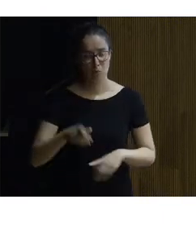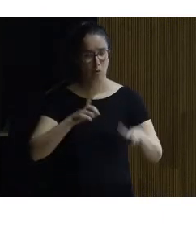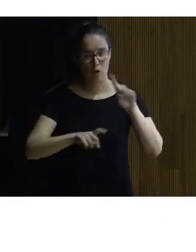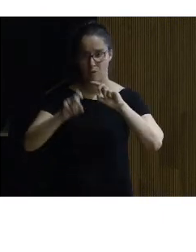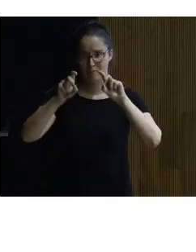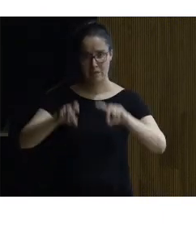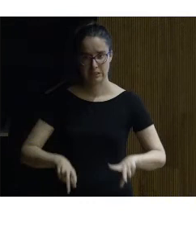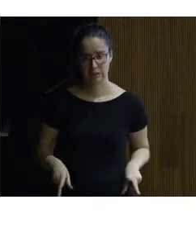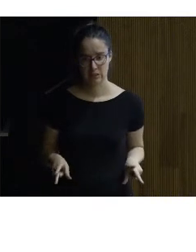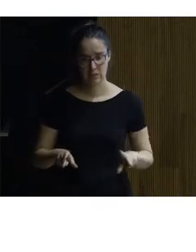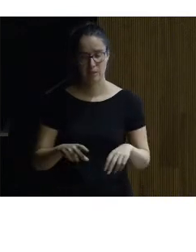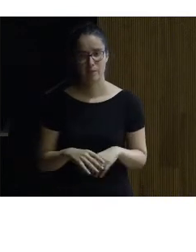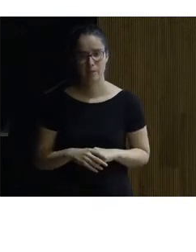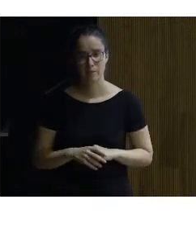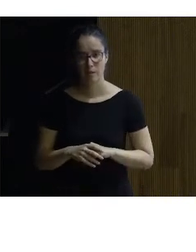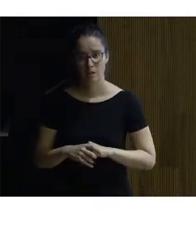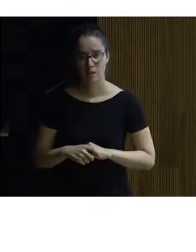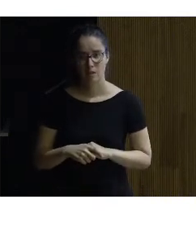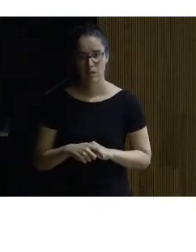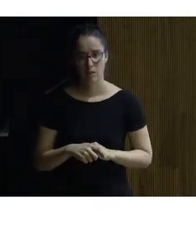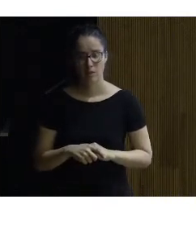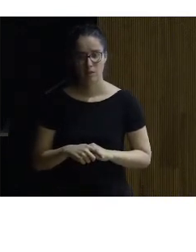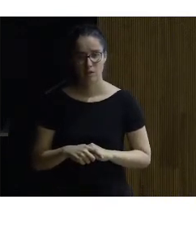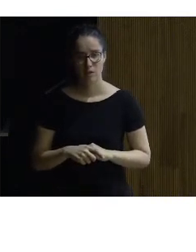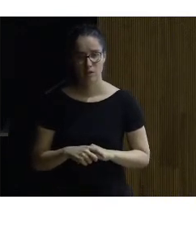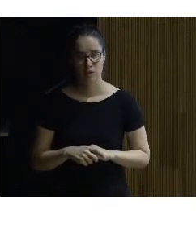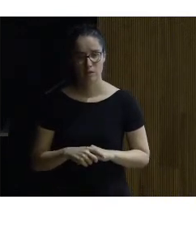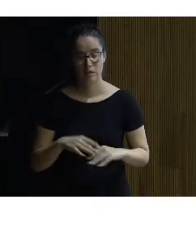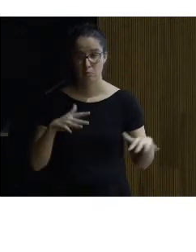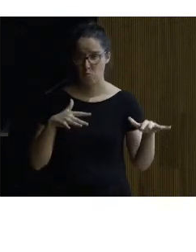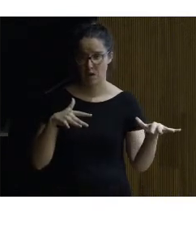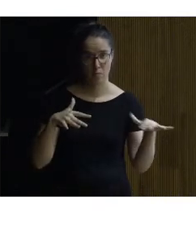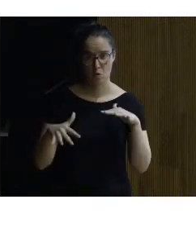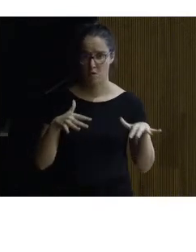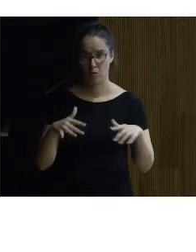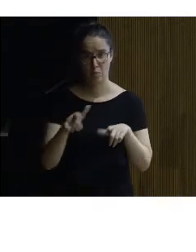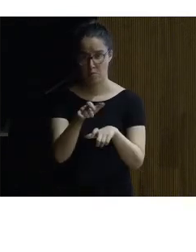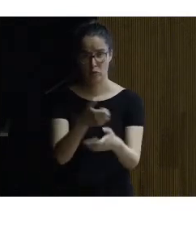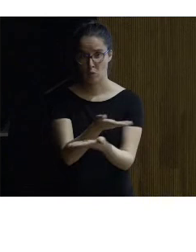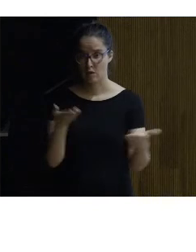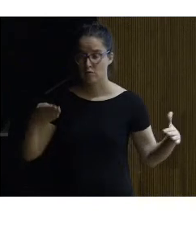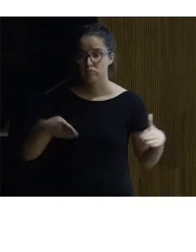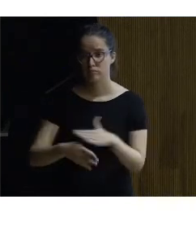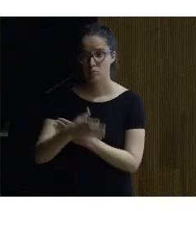problema especial en en el movimiento para cualquier persona